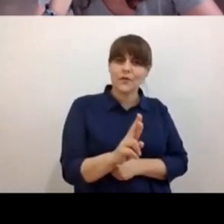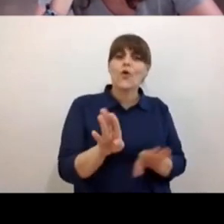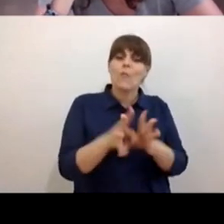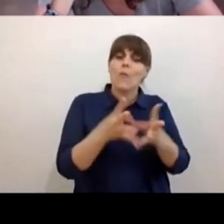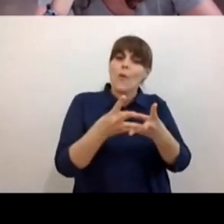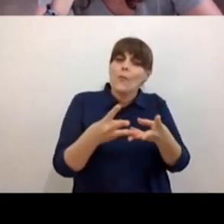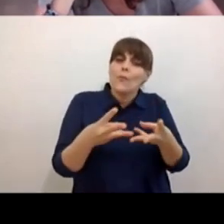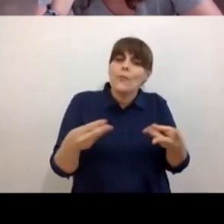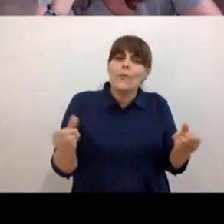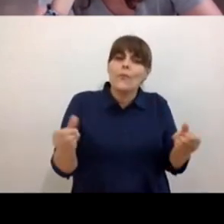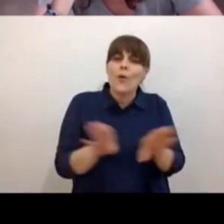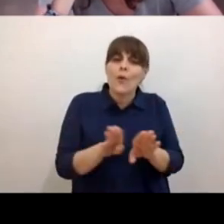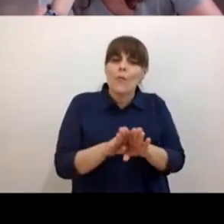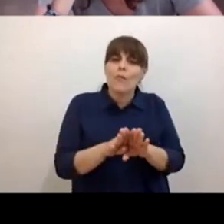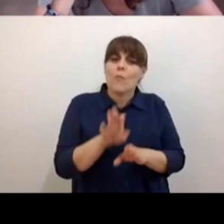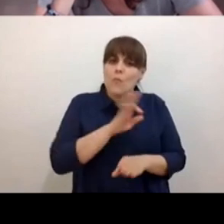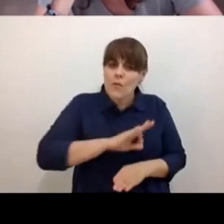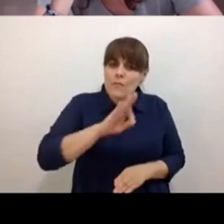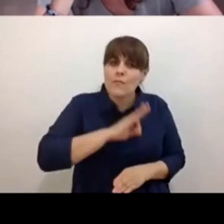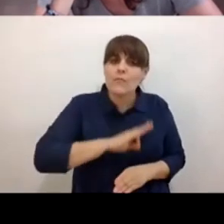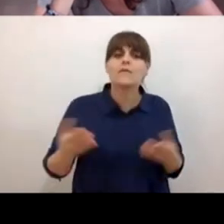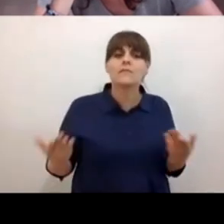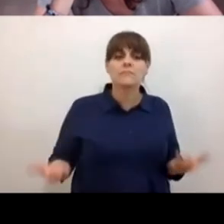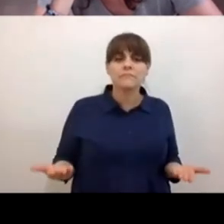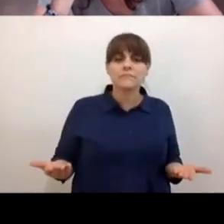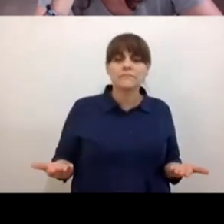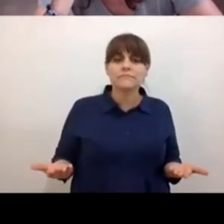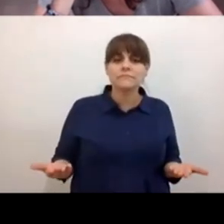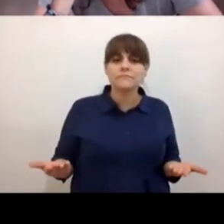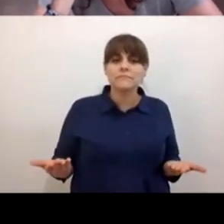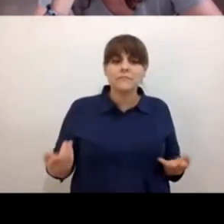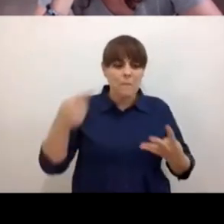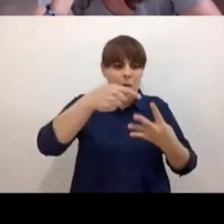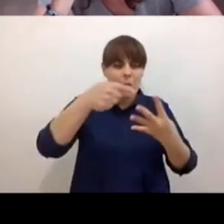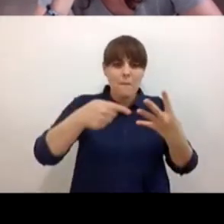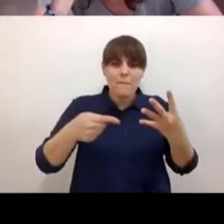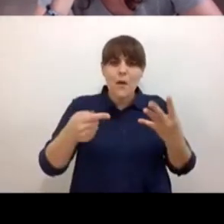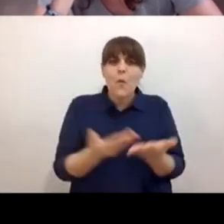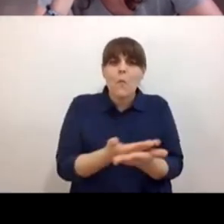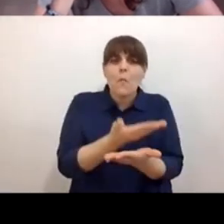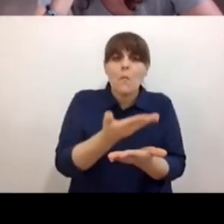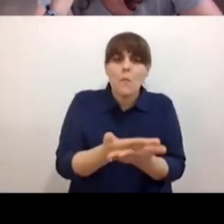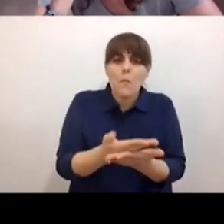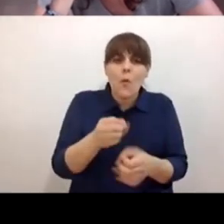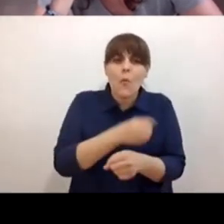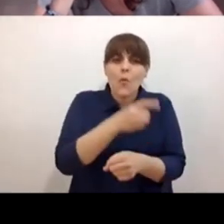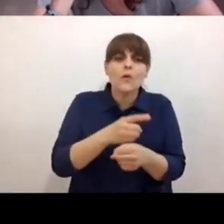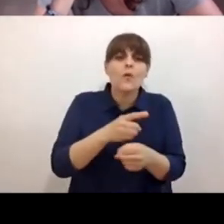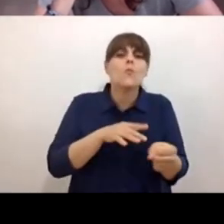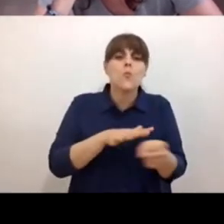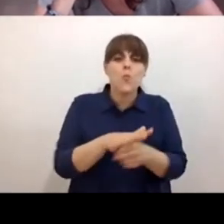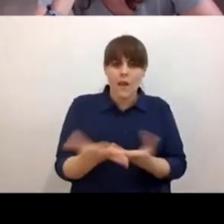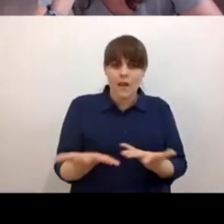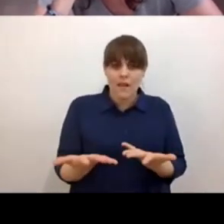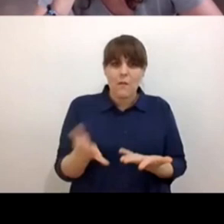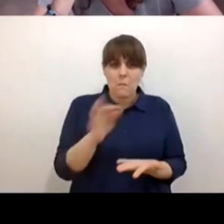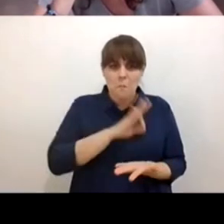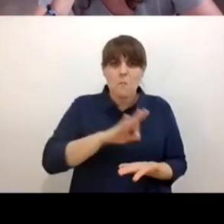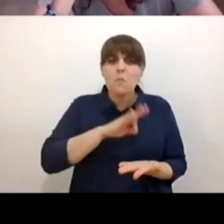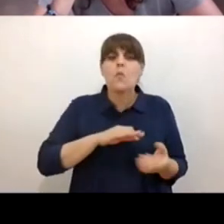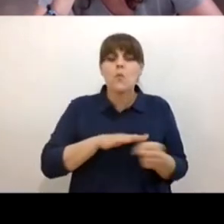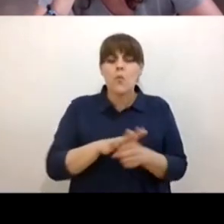capacidades de de opciones y de y de potencialidades que tenemos y me gustaría